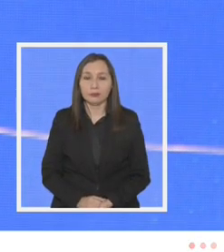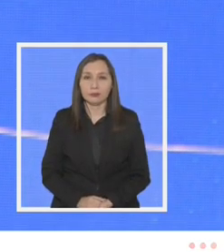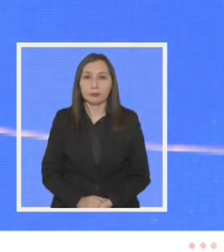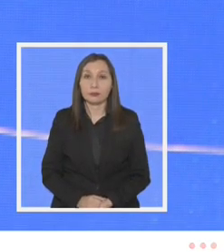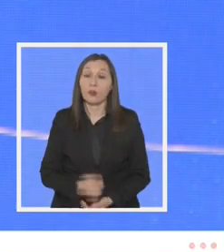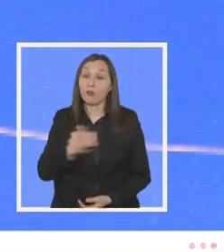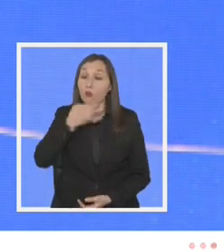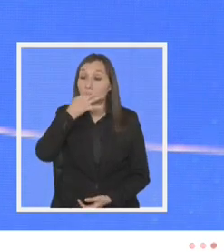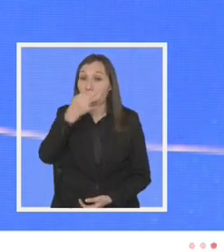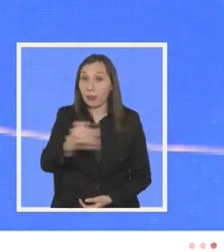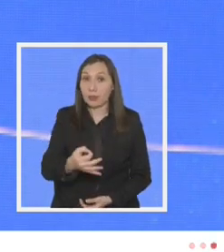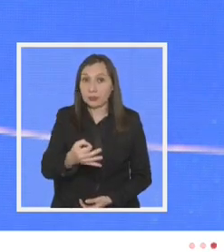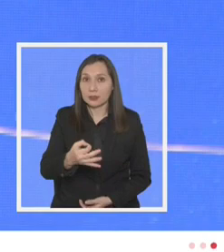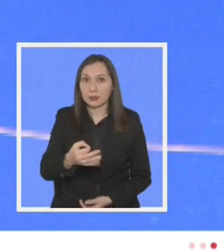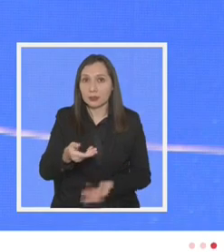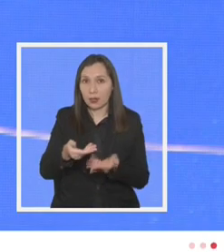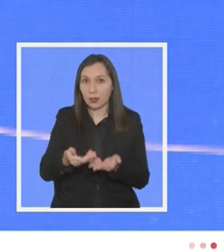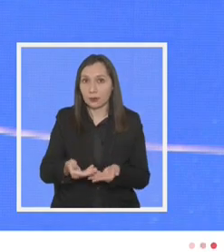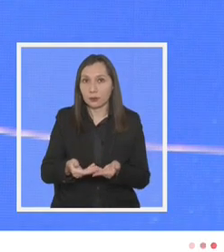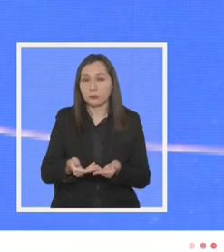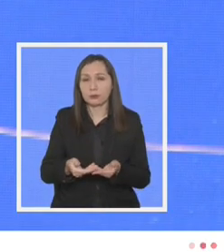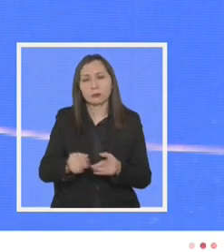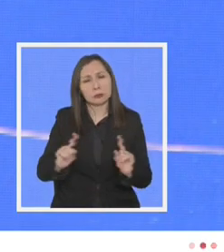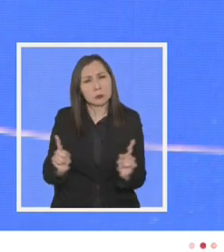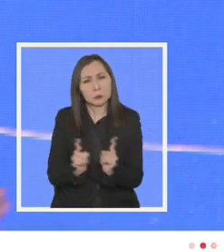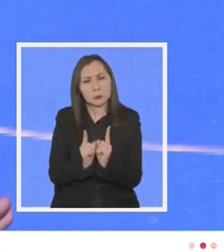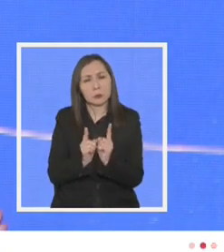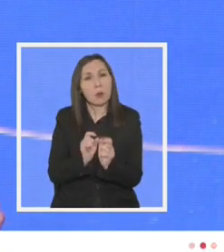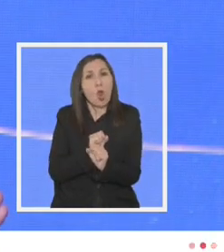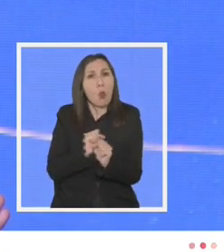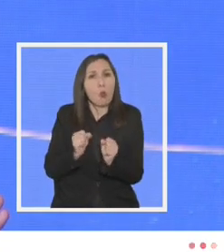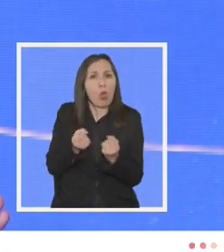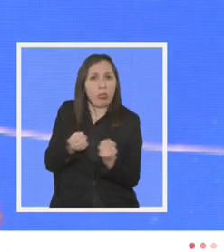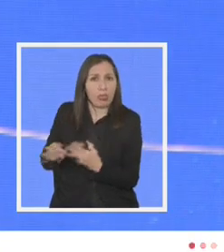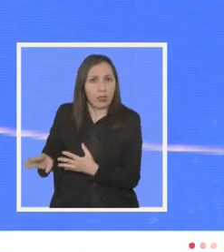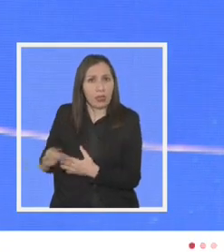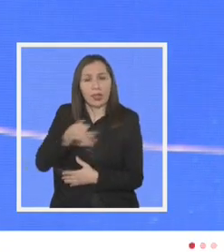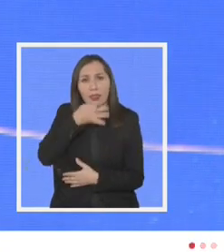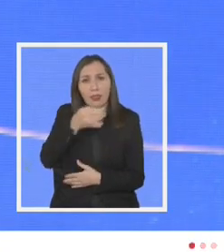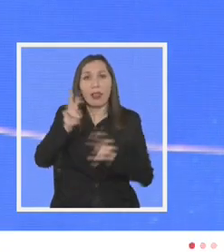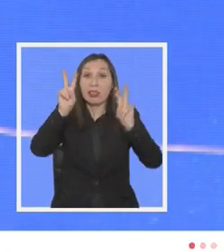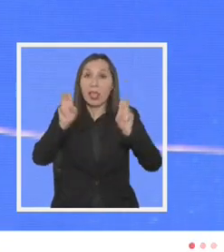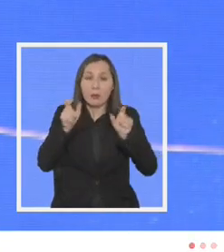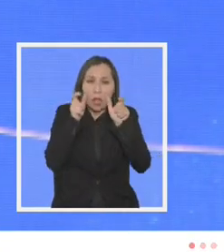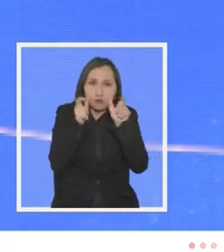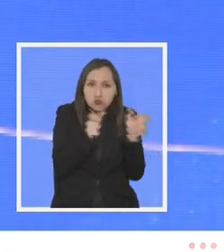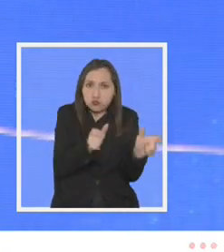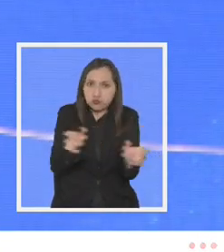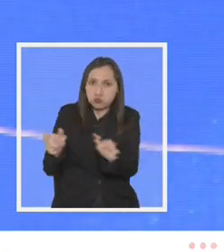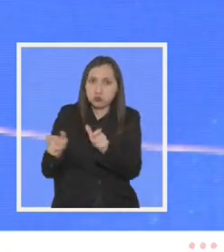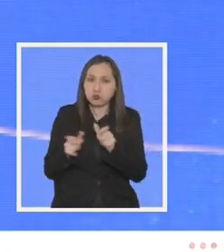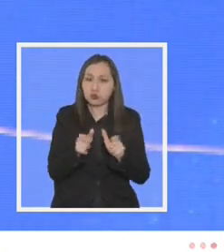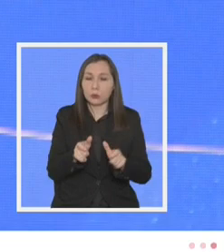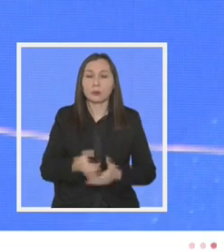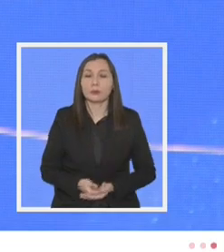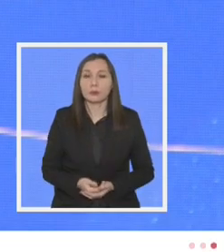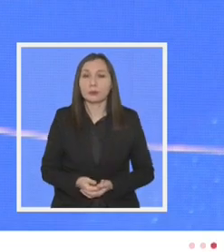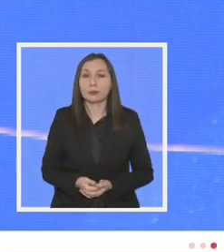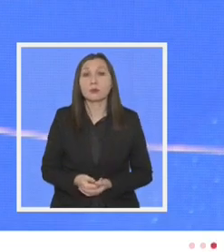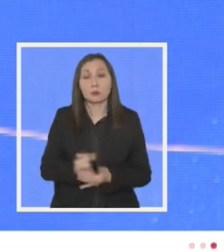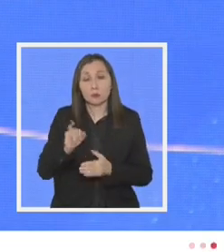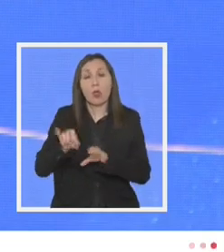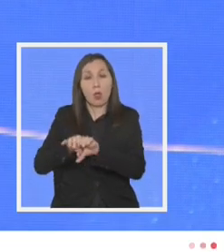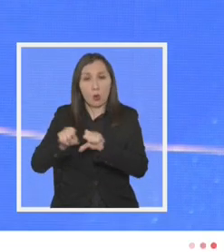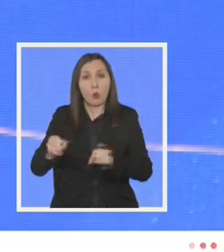me voy a referir sucintamente pero es ineludible al tema de seguridad porque